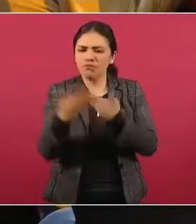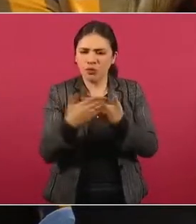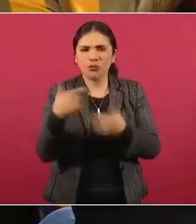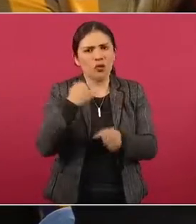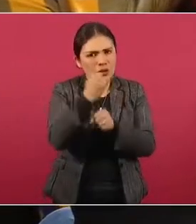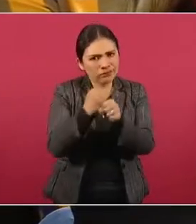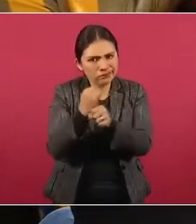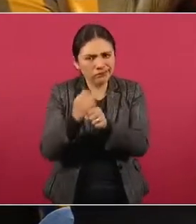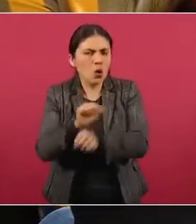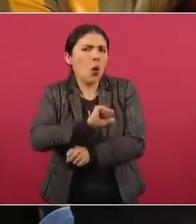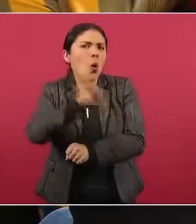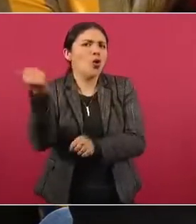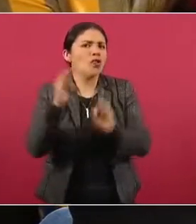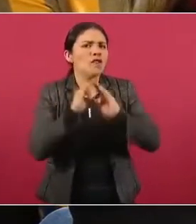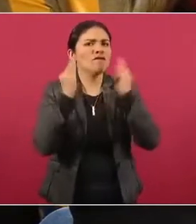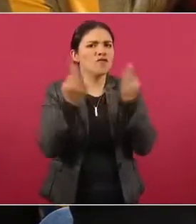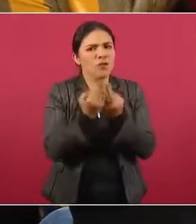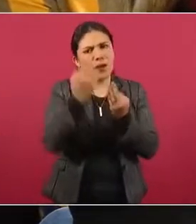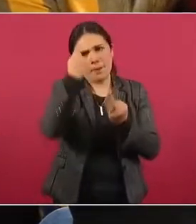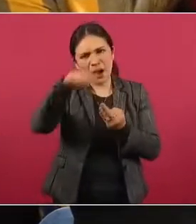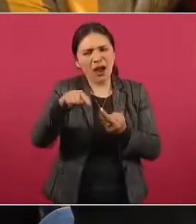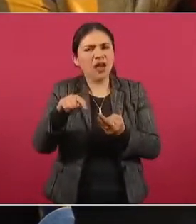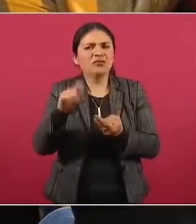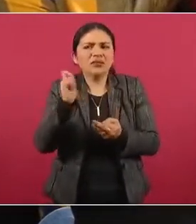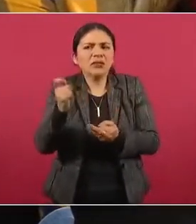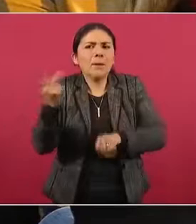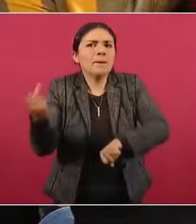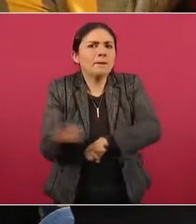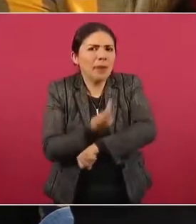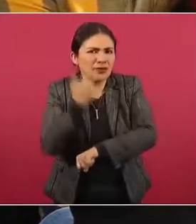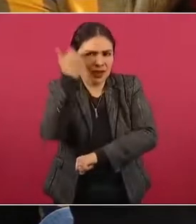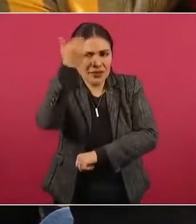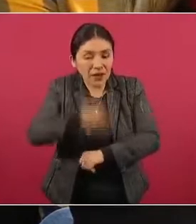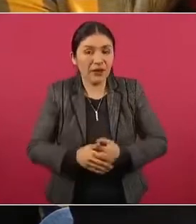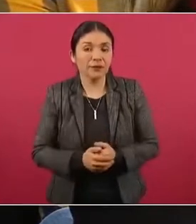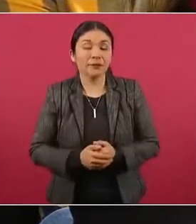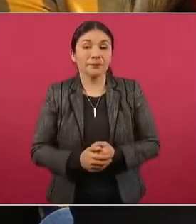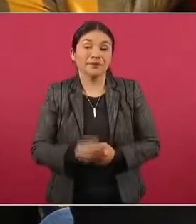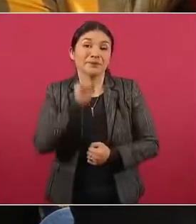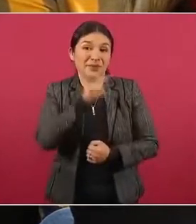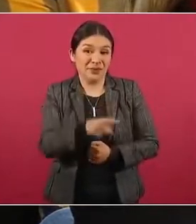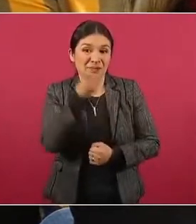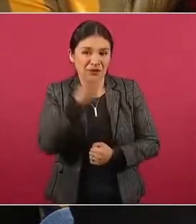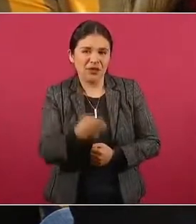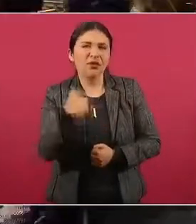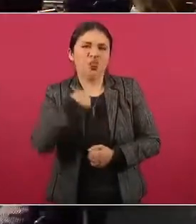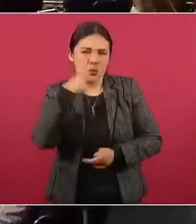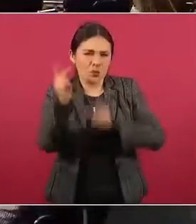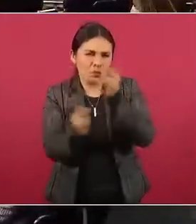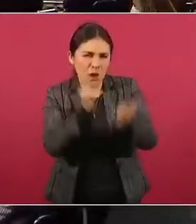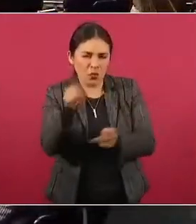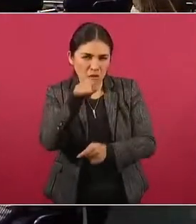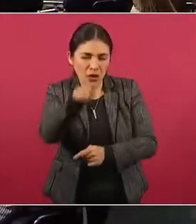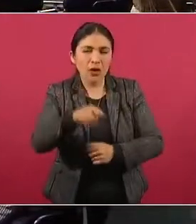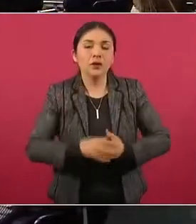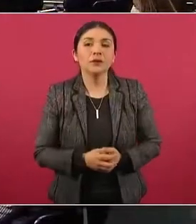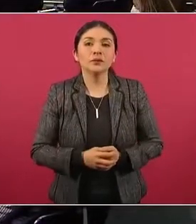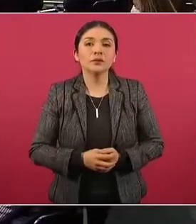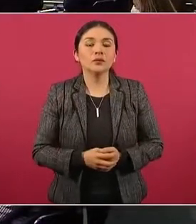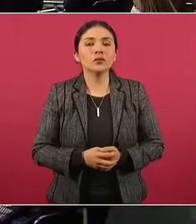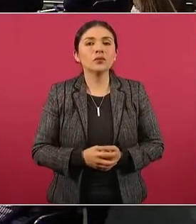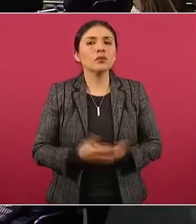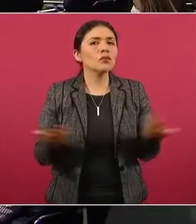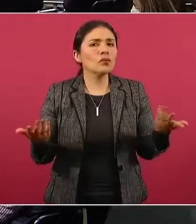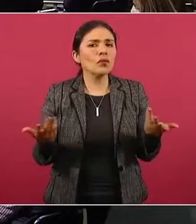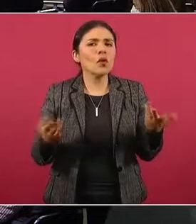otras líneas en otro sentido. Y justamente en esta parte quisiera yo preguntarle cuáles van a